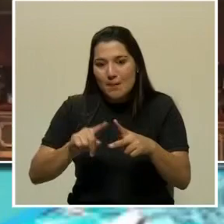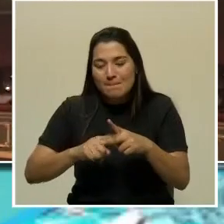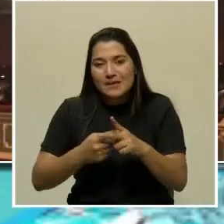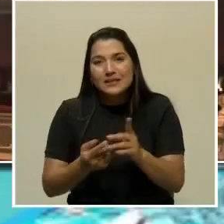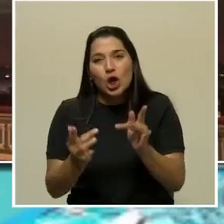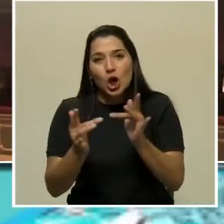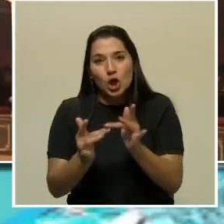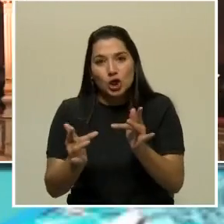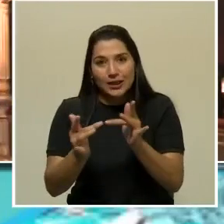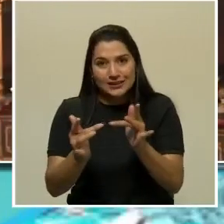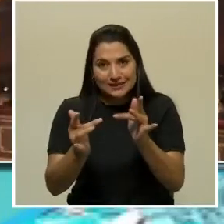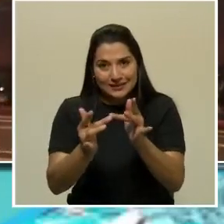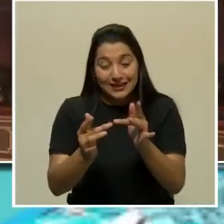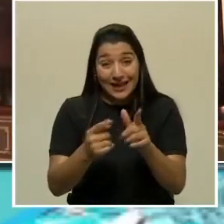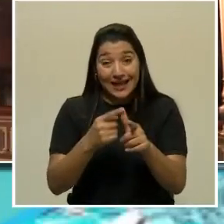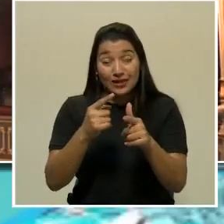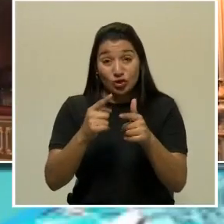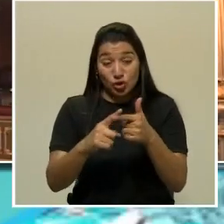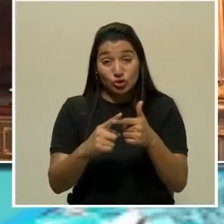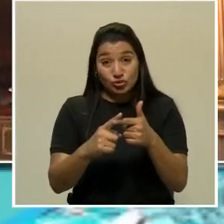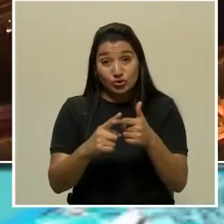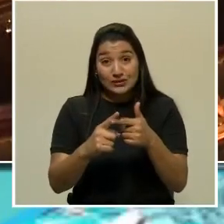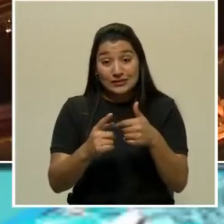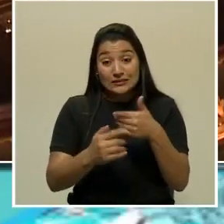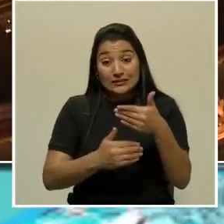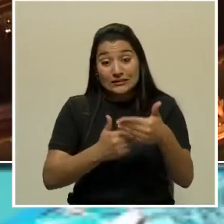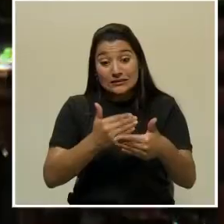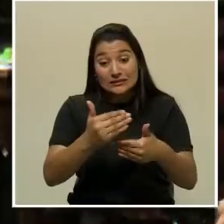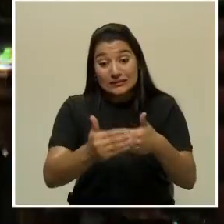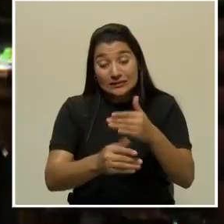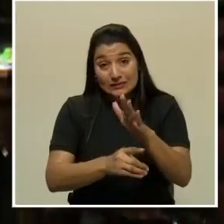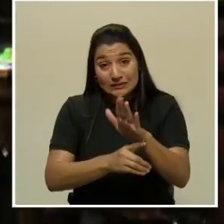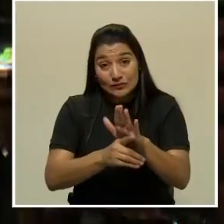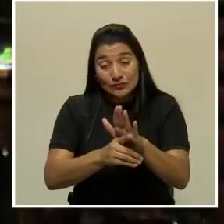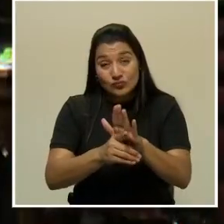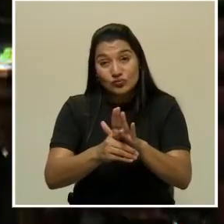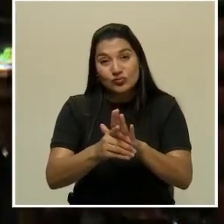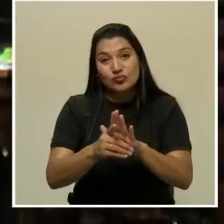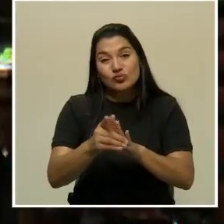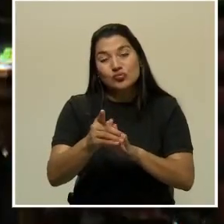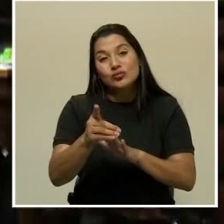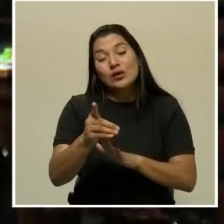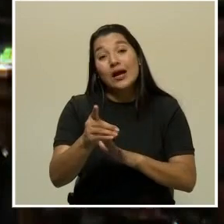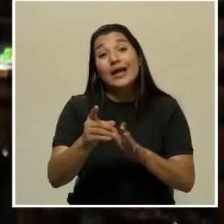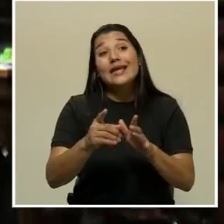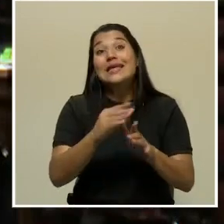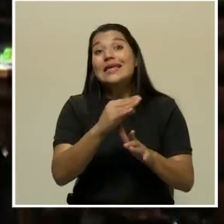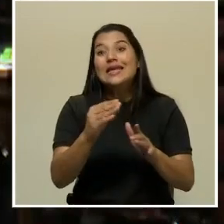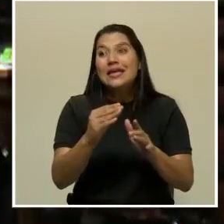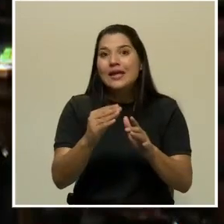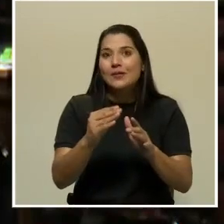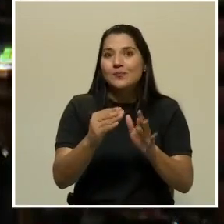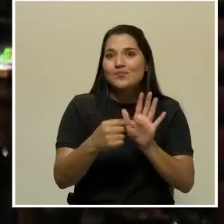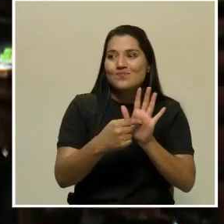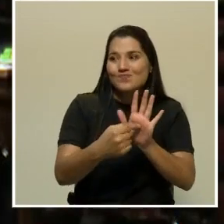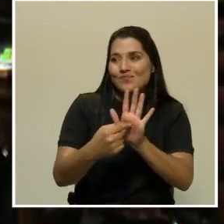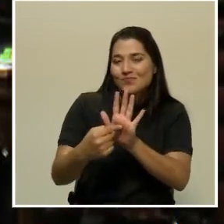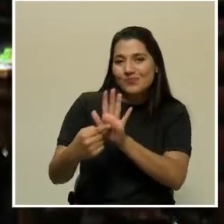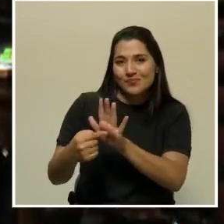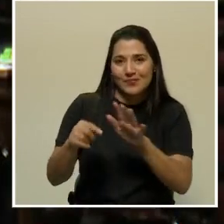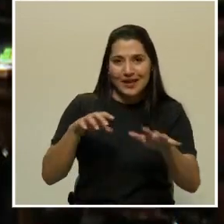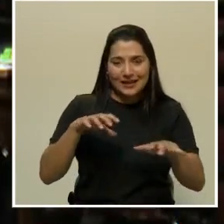conforme se va situando o acompañando a una sociedad que necesita estos contenidos,